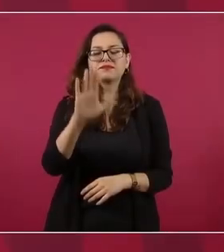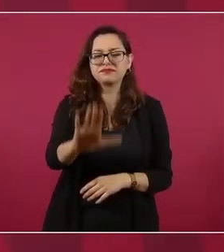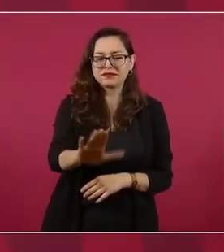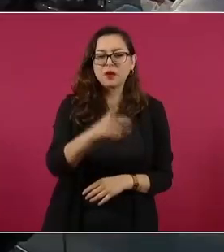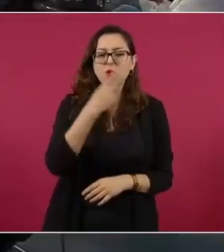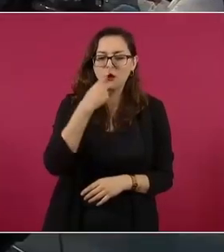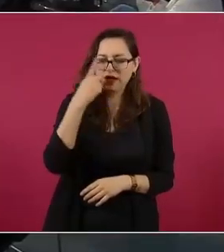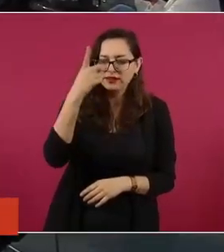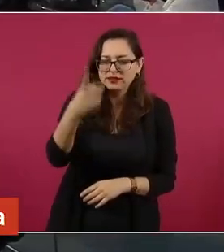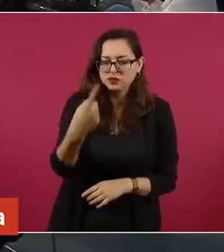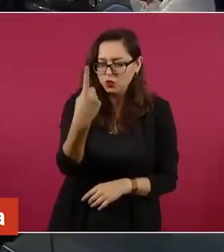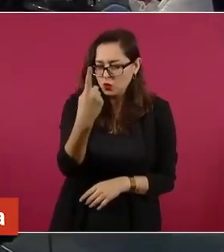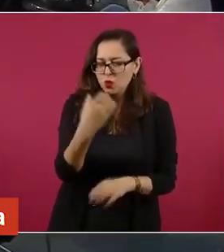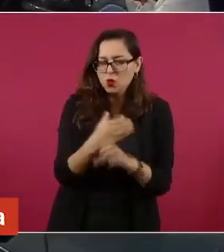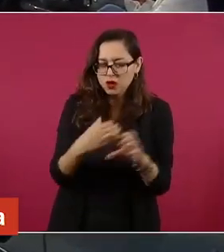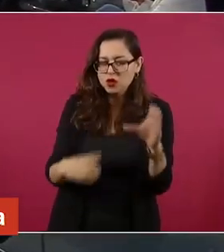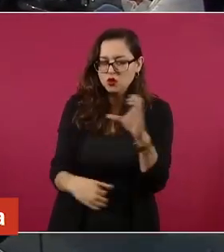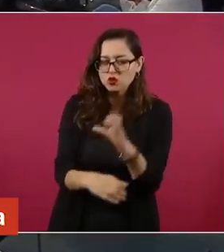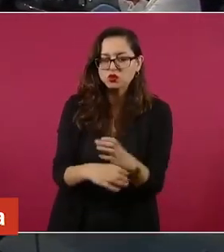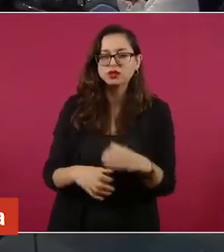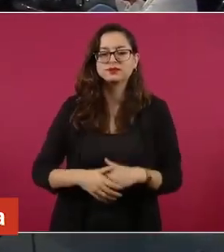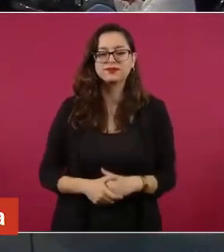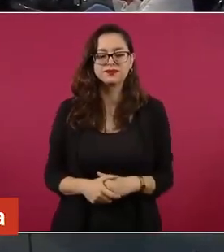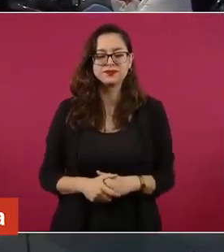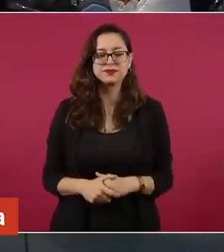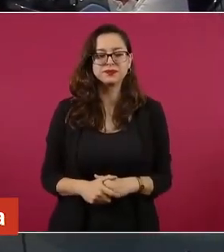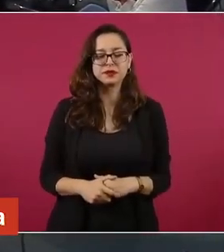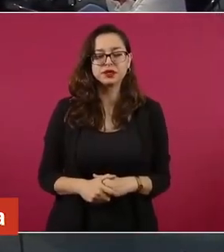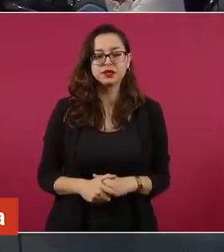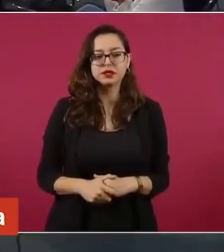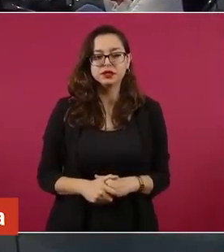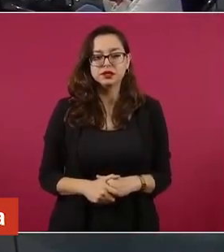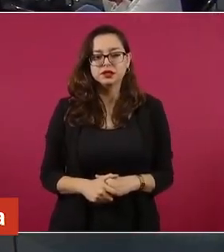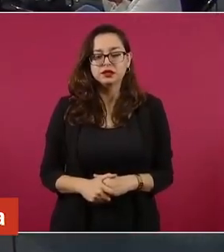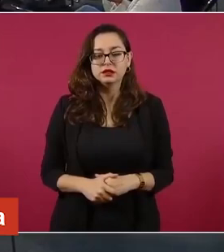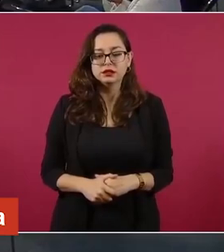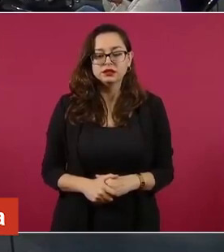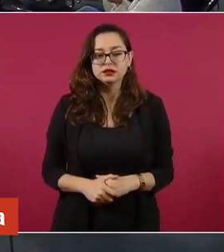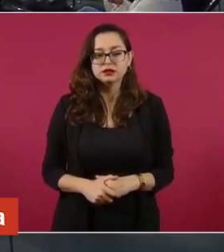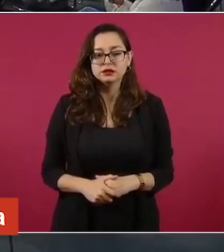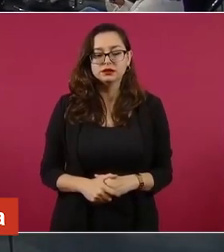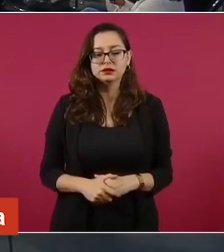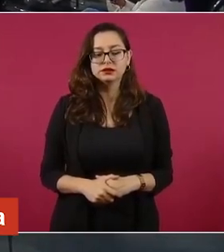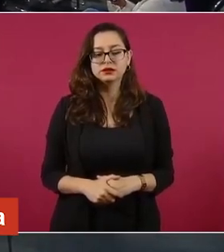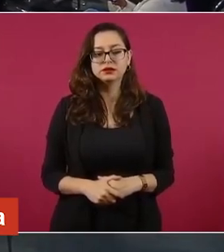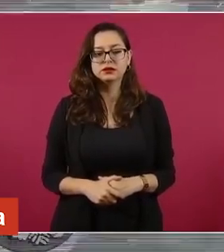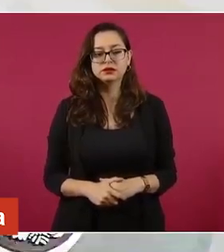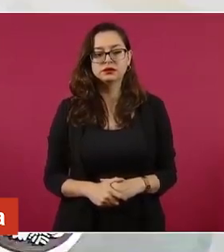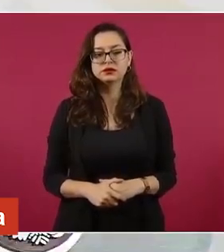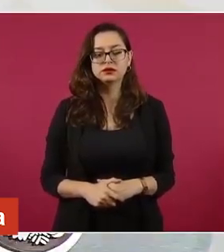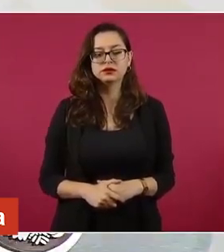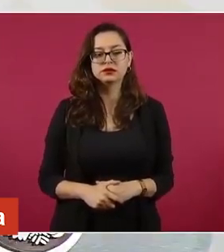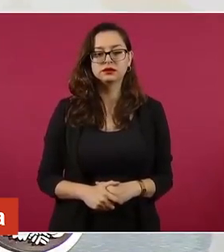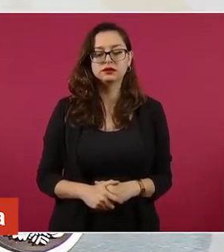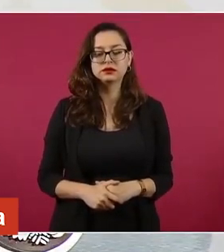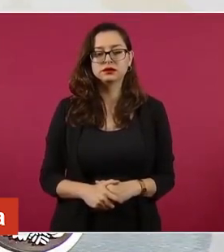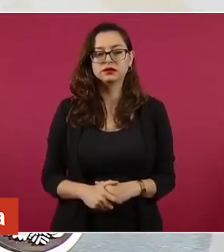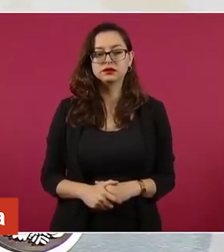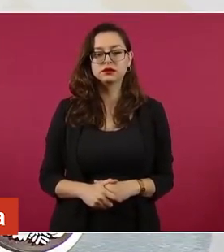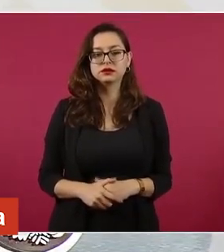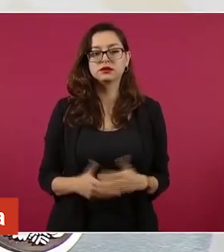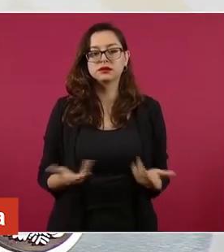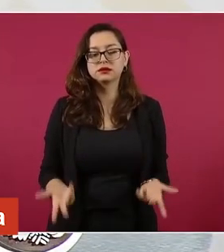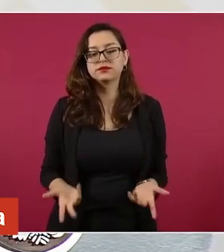Le tengo plena confianza al